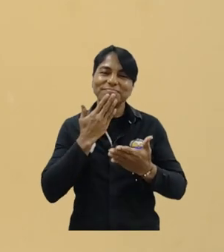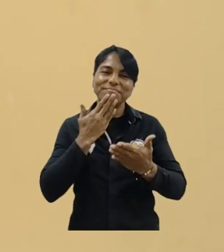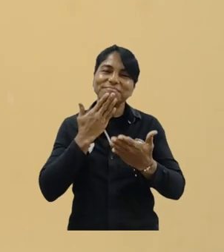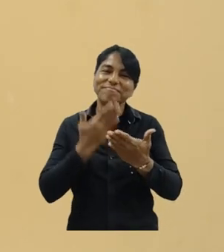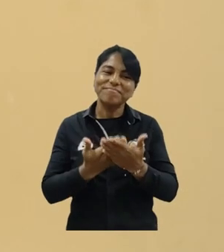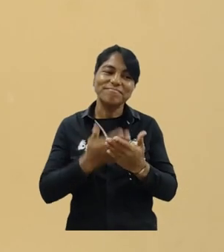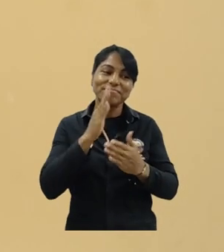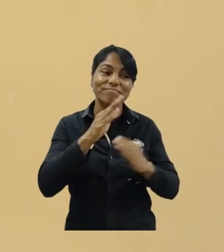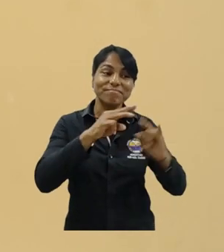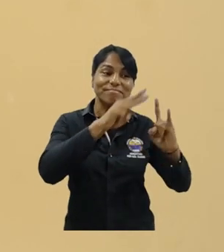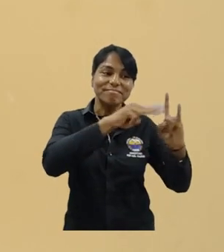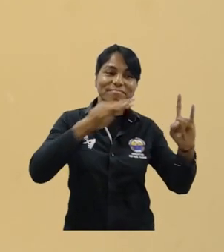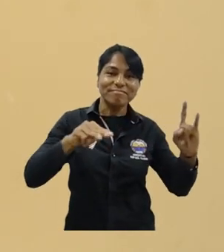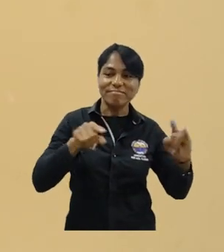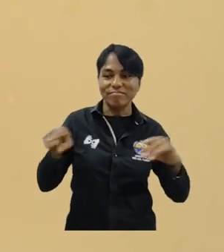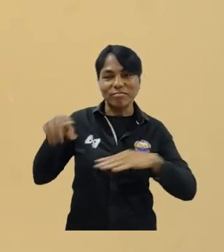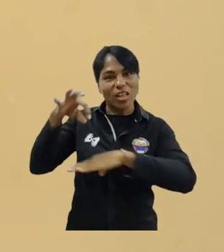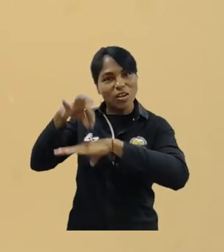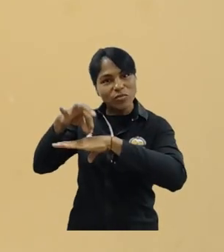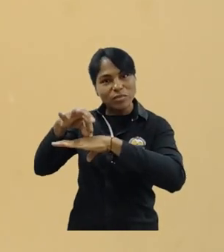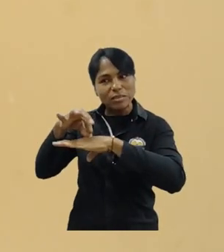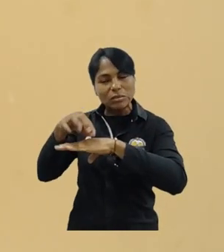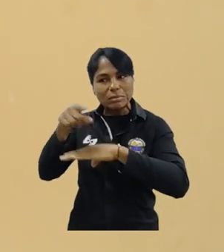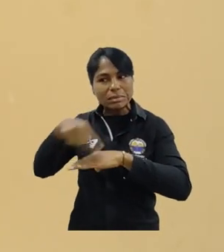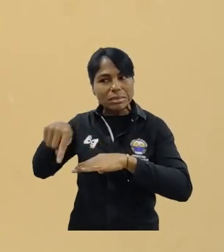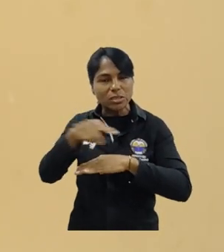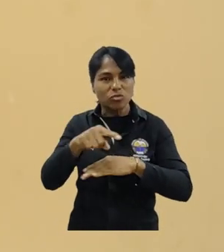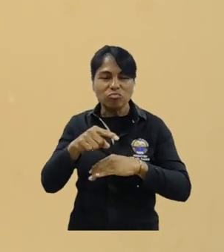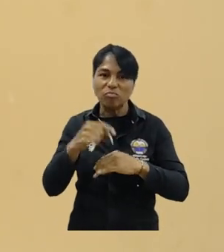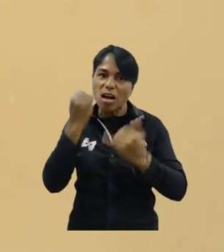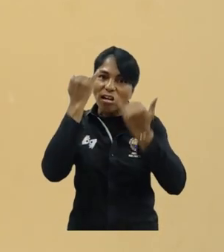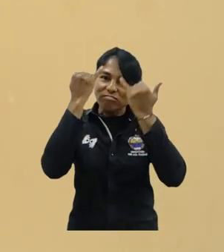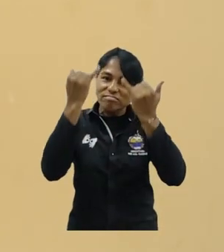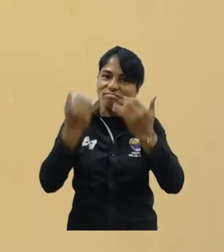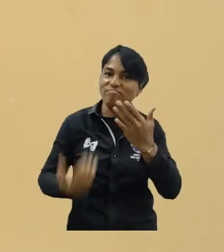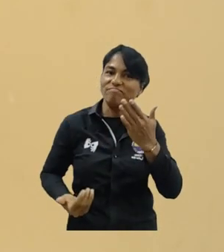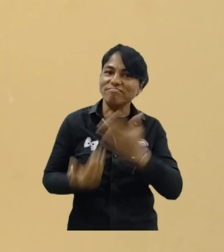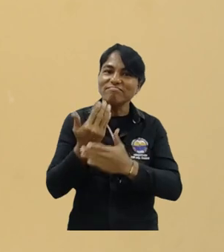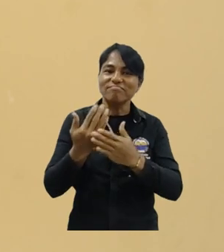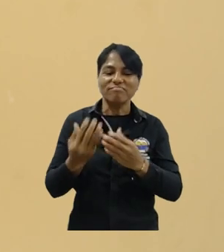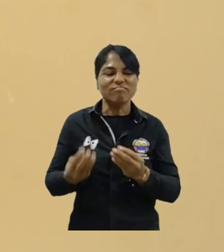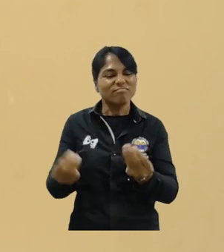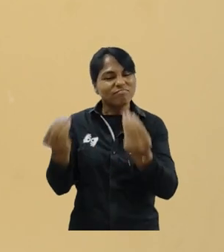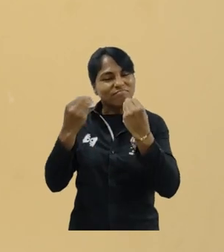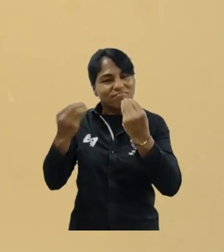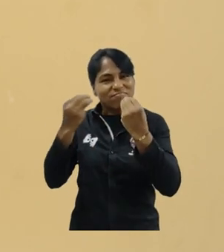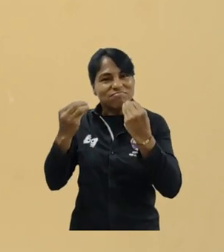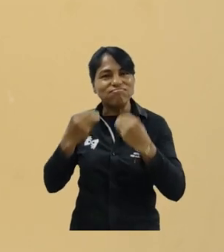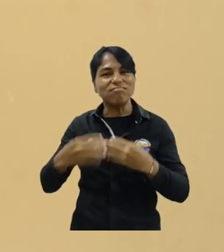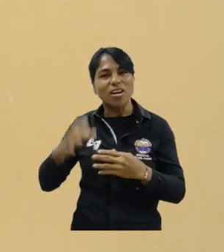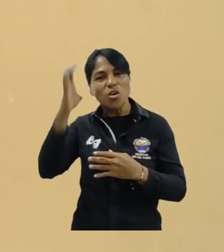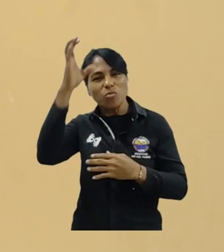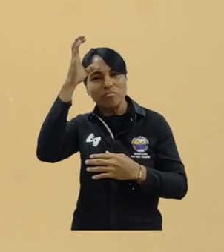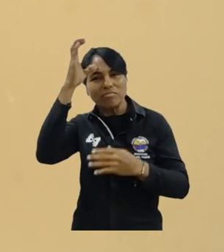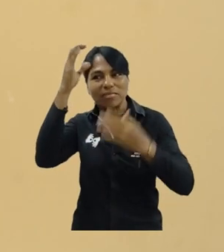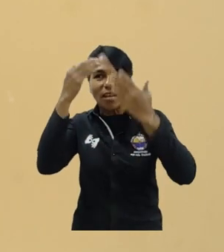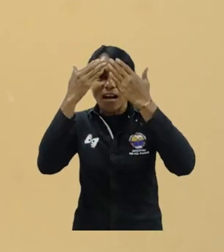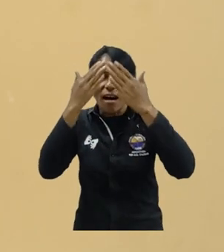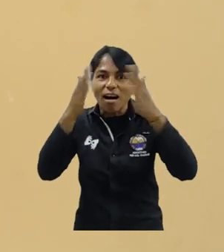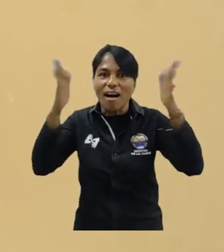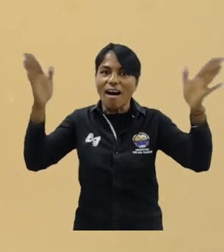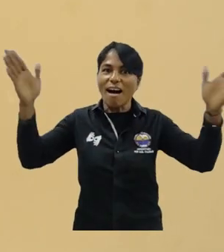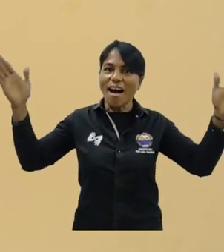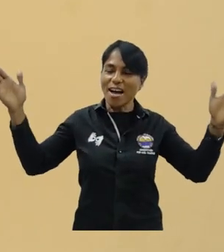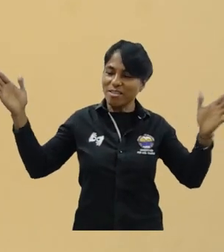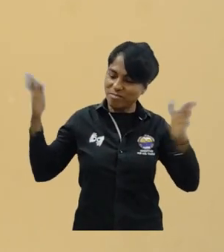Agradezco a la Universidad del Magdalena y a la Fundación en tomarse esa iniciativa de brindarnos ese conocimiento